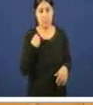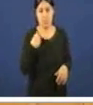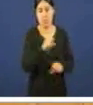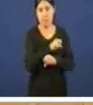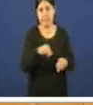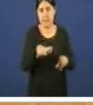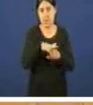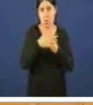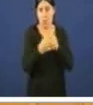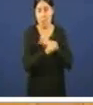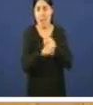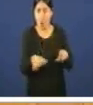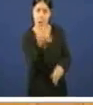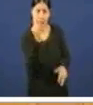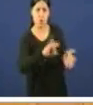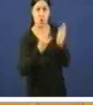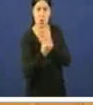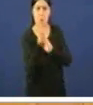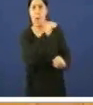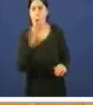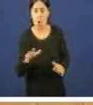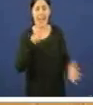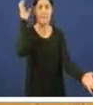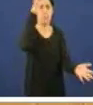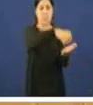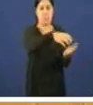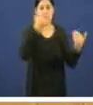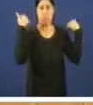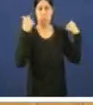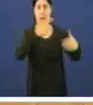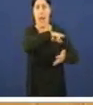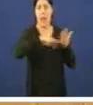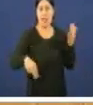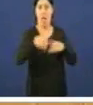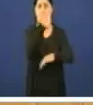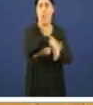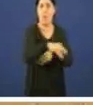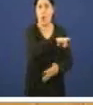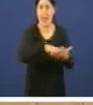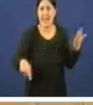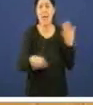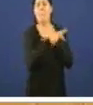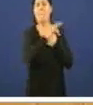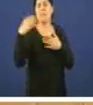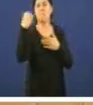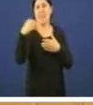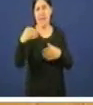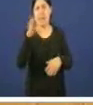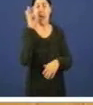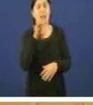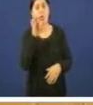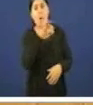a millor solución a sede en Galicia o domicilio en Galicia o presidente galego e de oito conselleiros